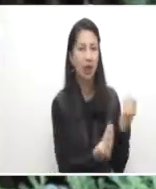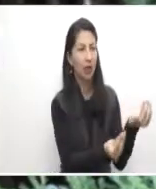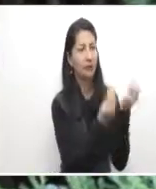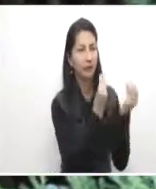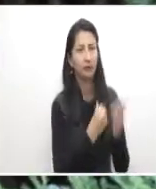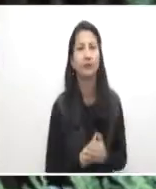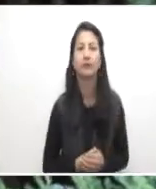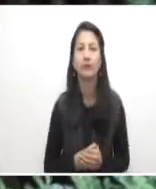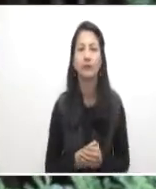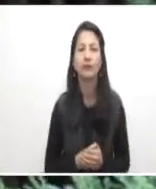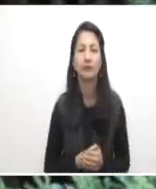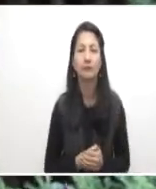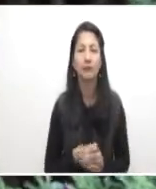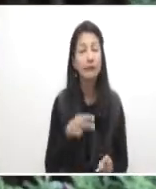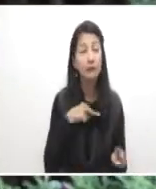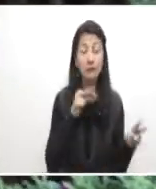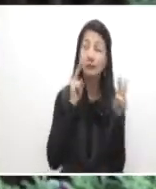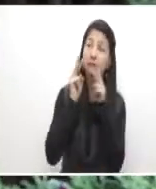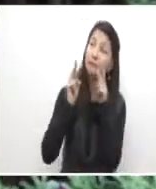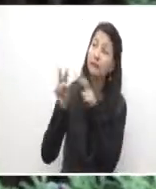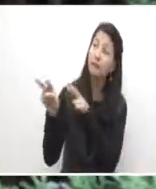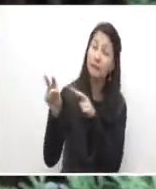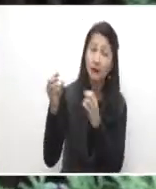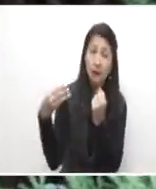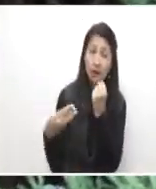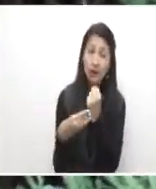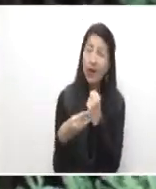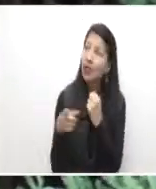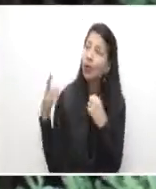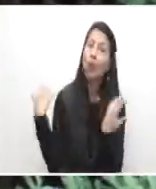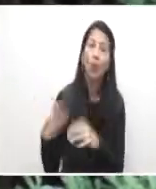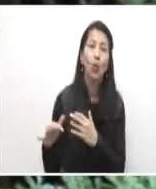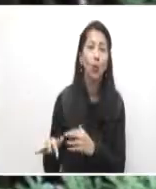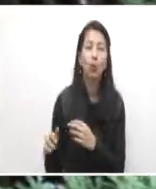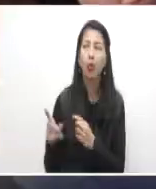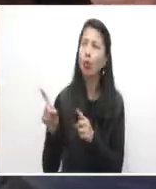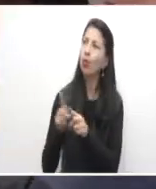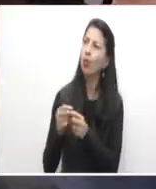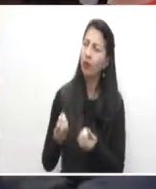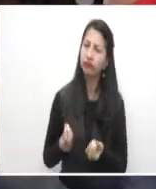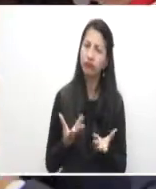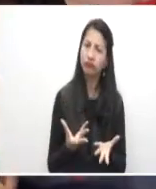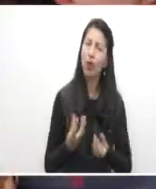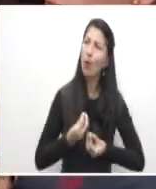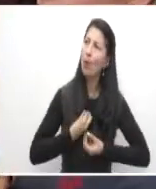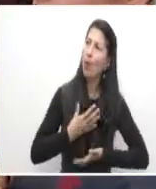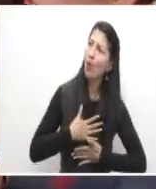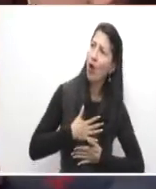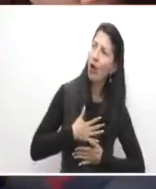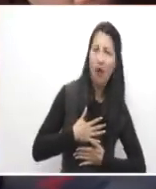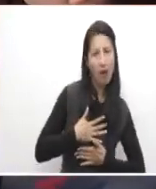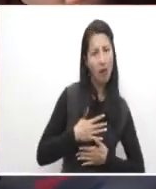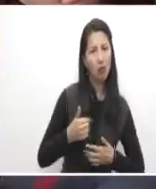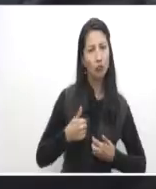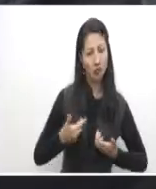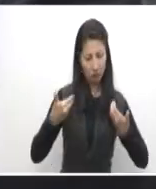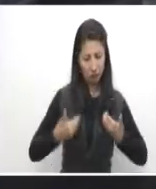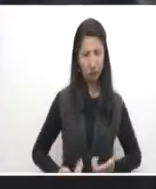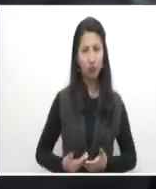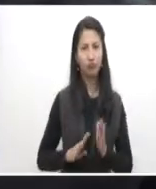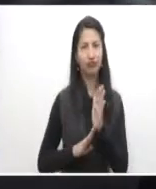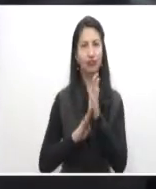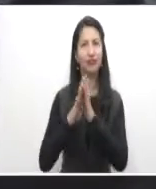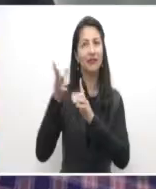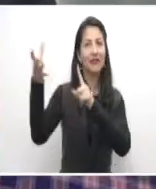Pienso que el SENA es una institución que le da la oportunidad a uno para ser y llegar a